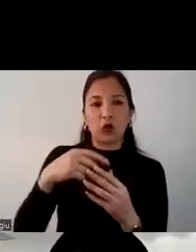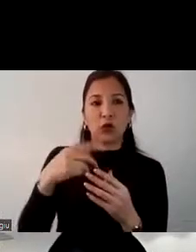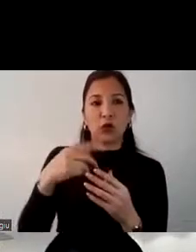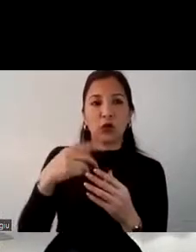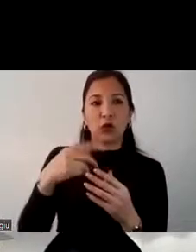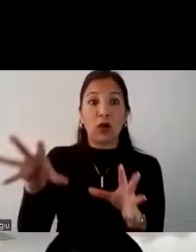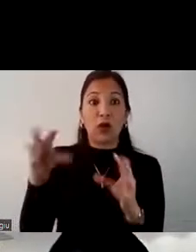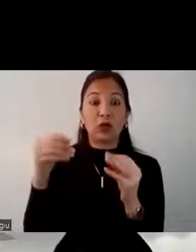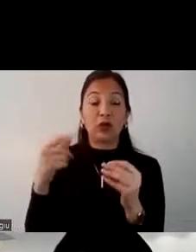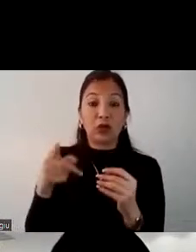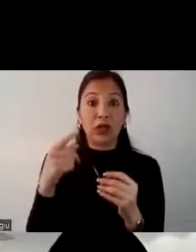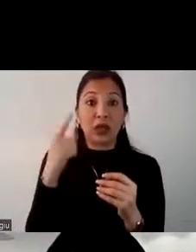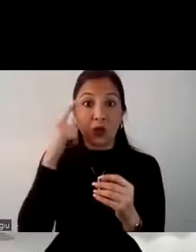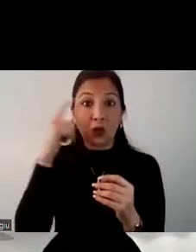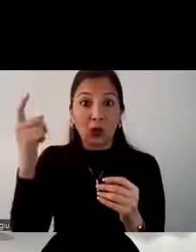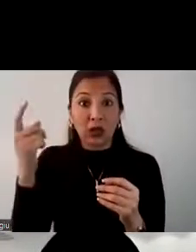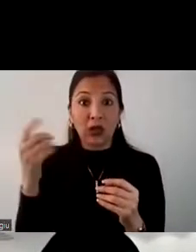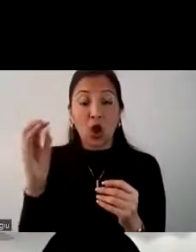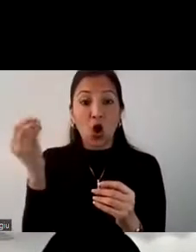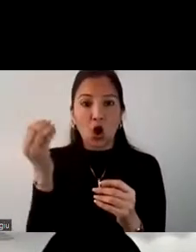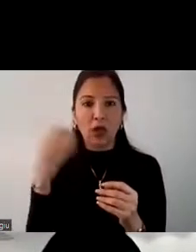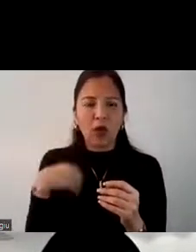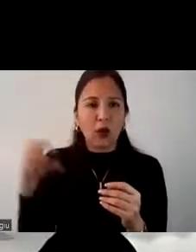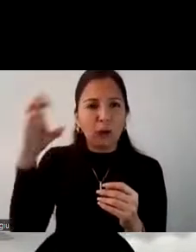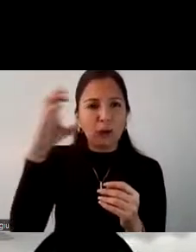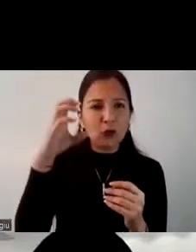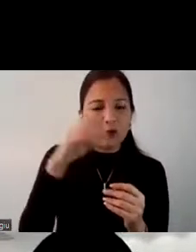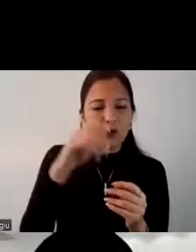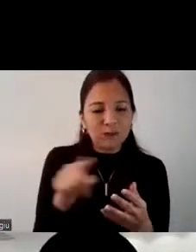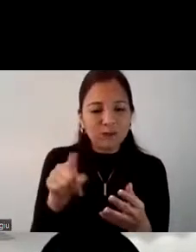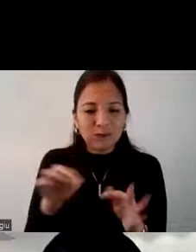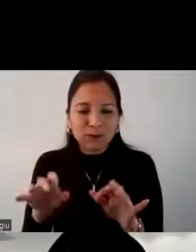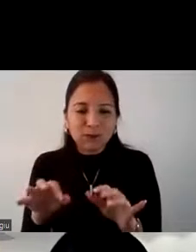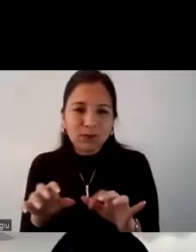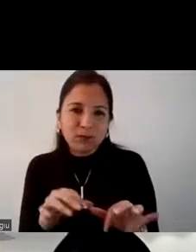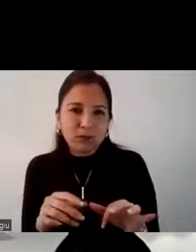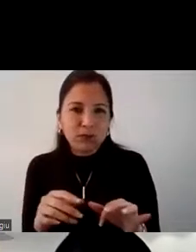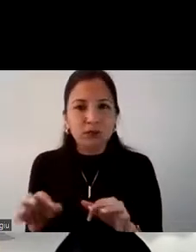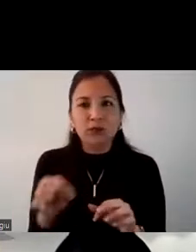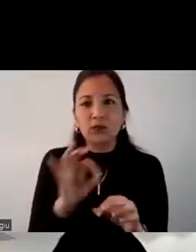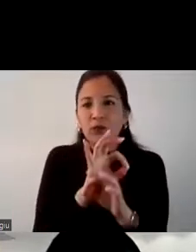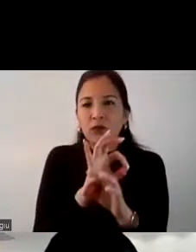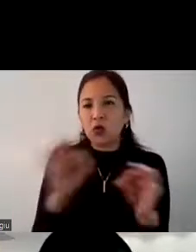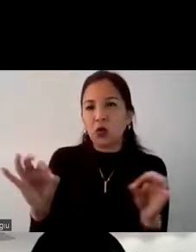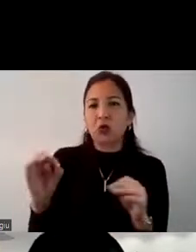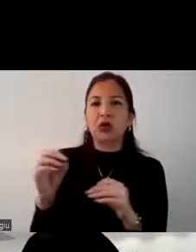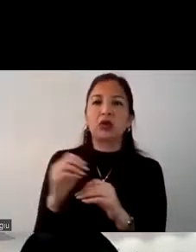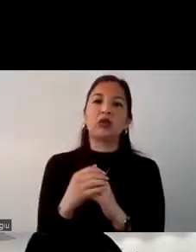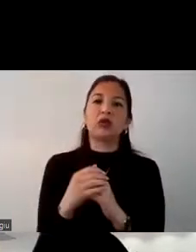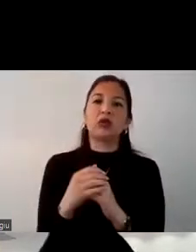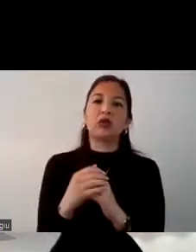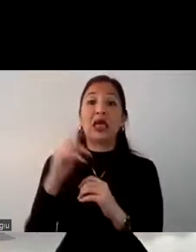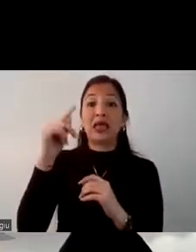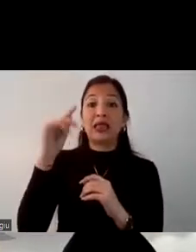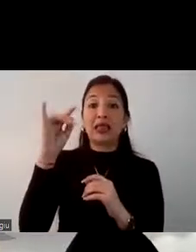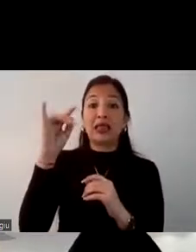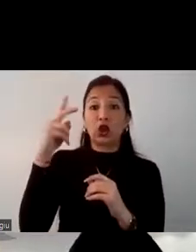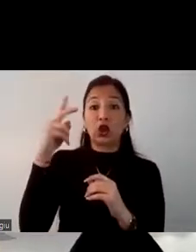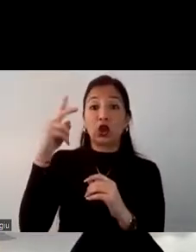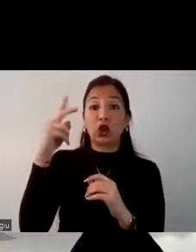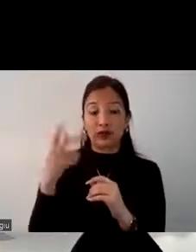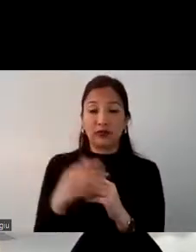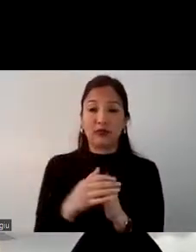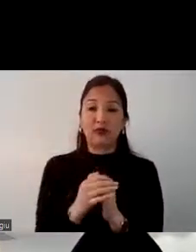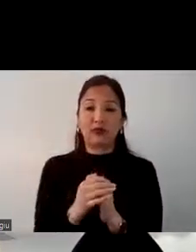incluso darnos cuenta que los jóvenes también están buscando por ahí y podríamos incluir las nuevas redes sociales como lo son el TikTok también